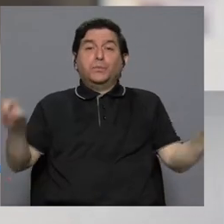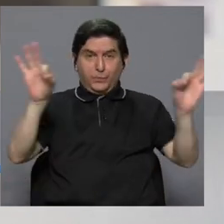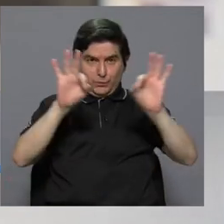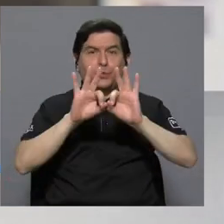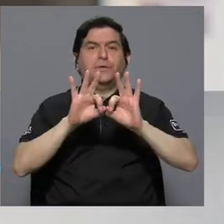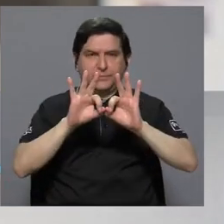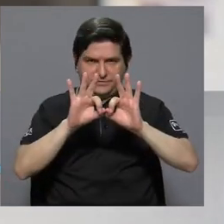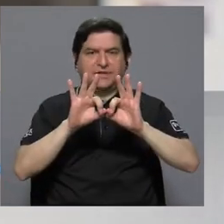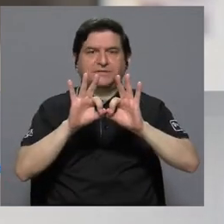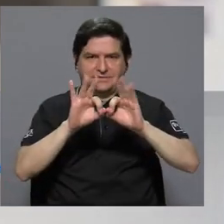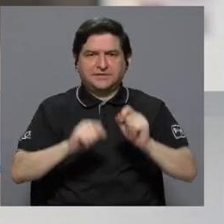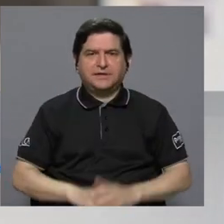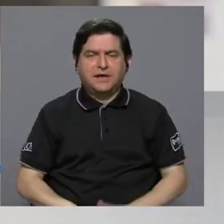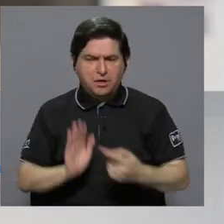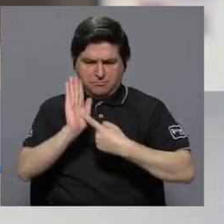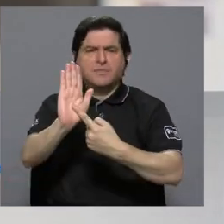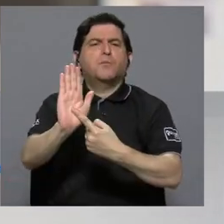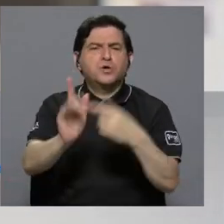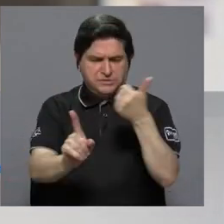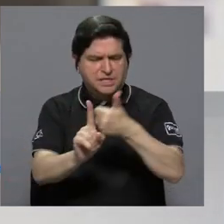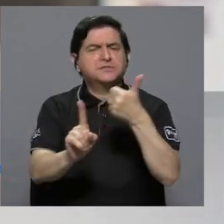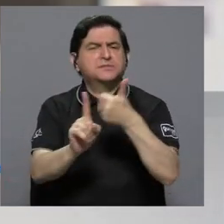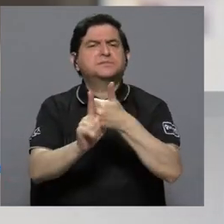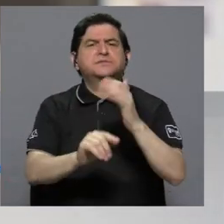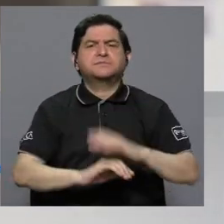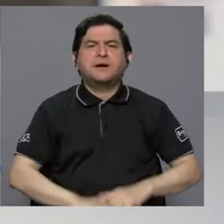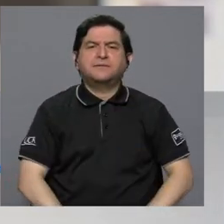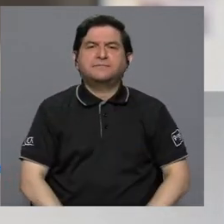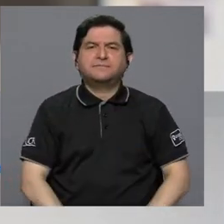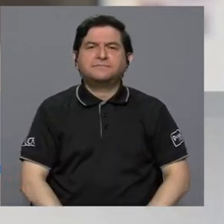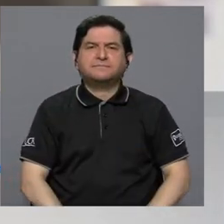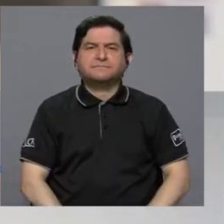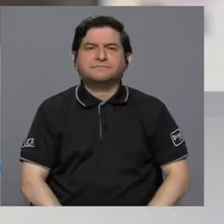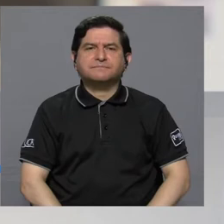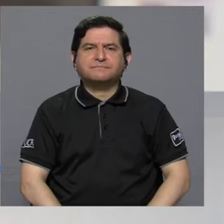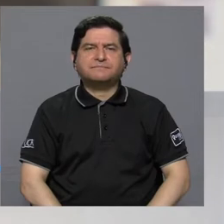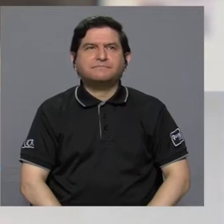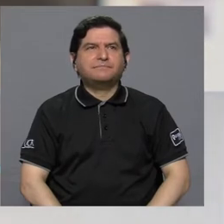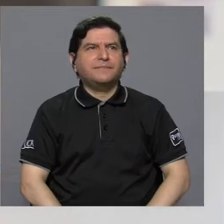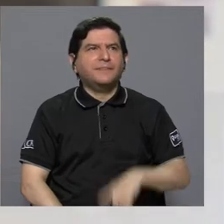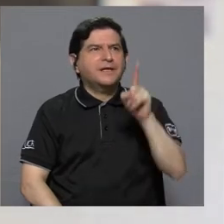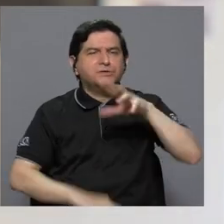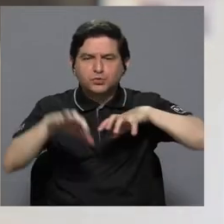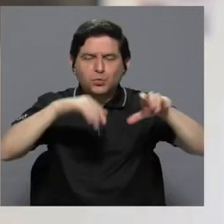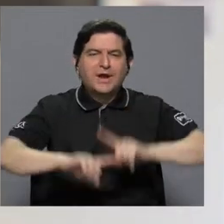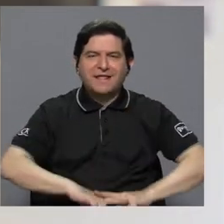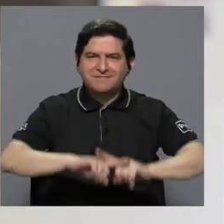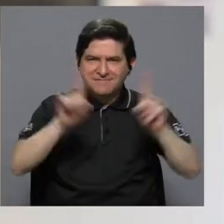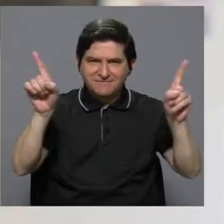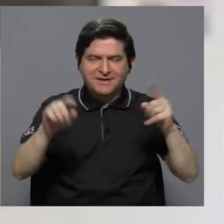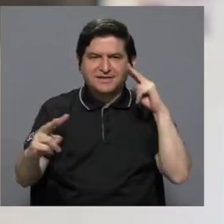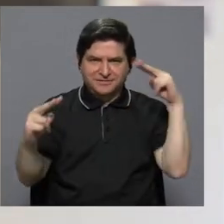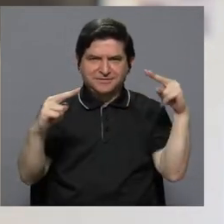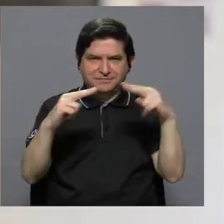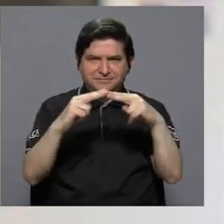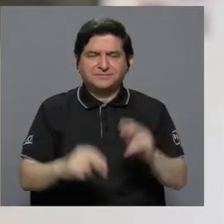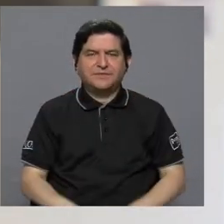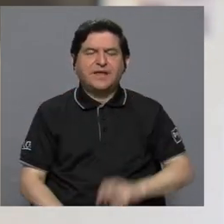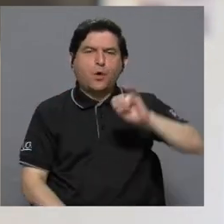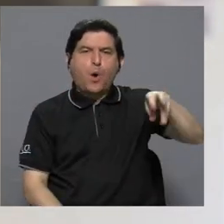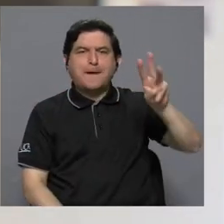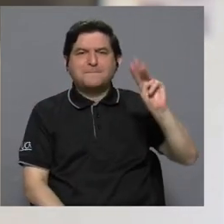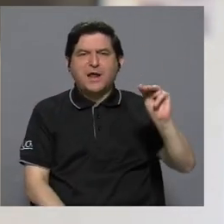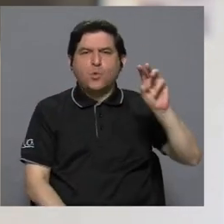la exposición en sí, porque es como una dinámica diferente a lo que se conoce de Juan Manuel